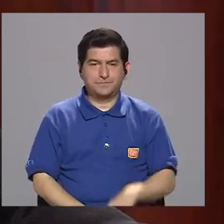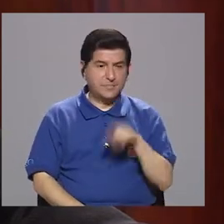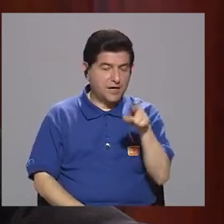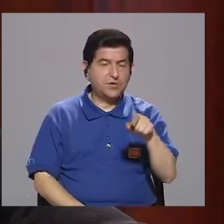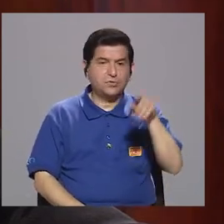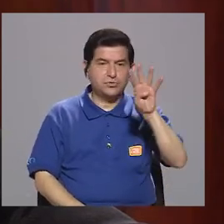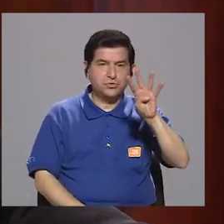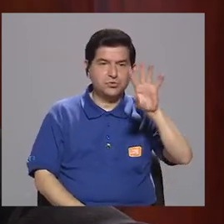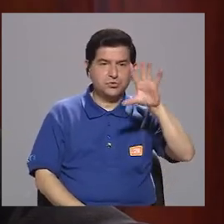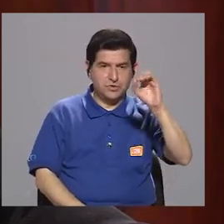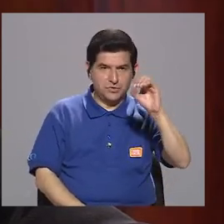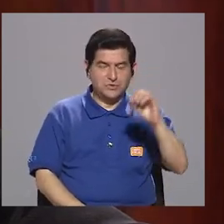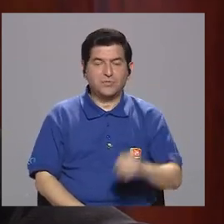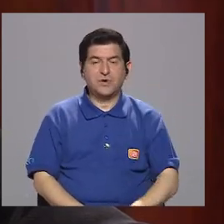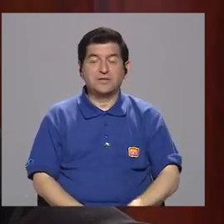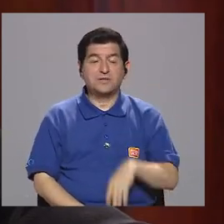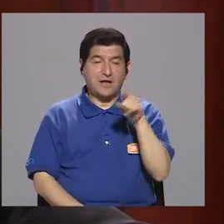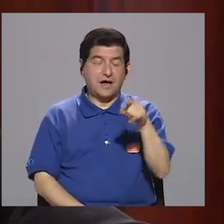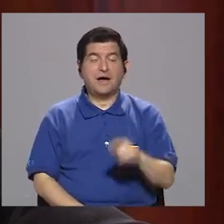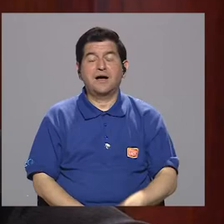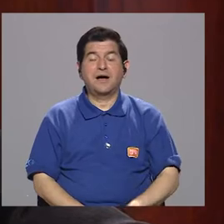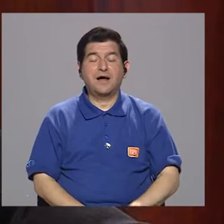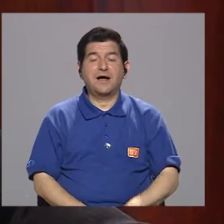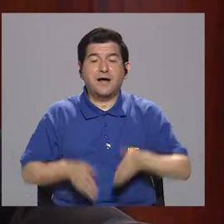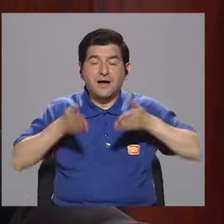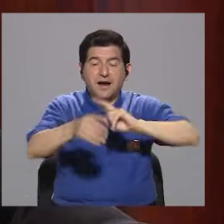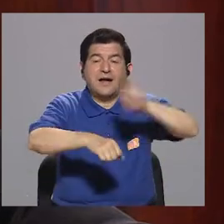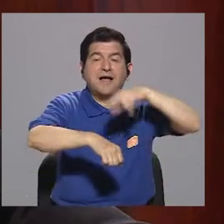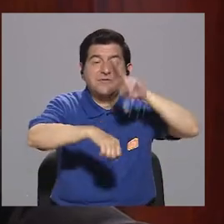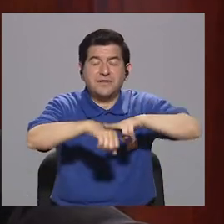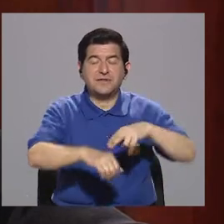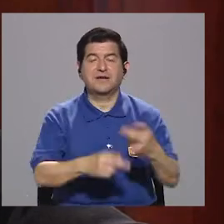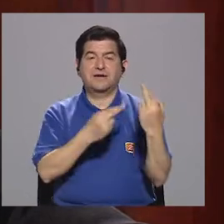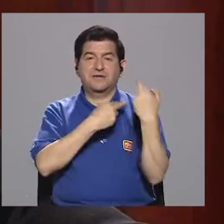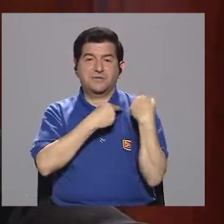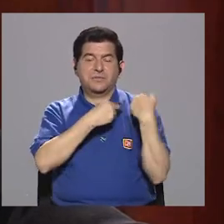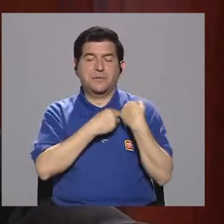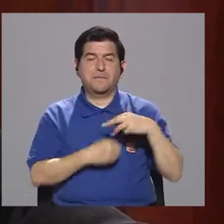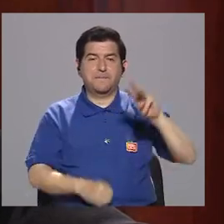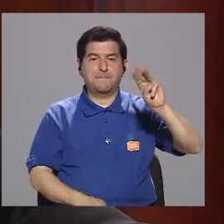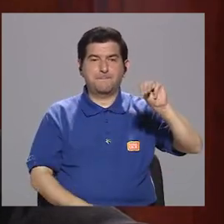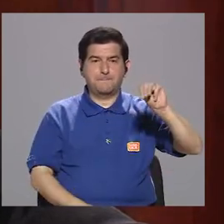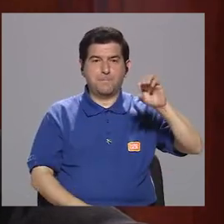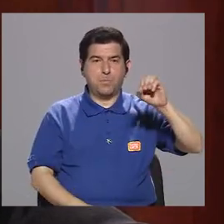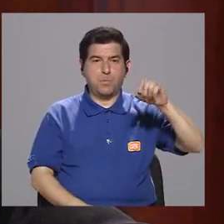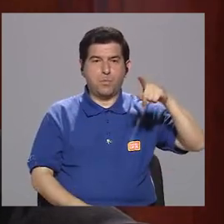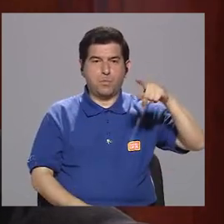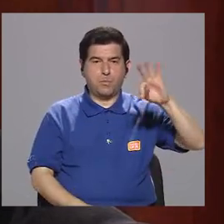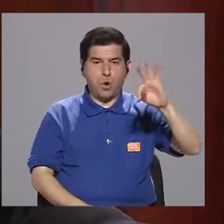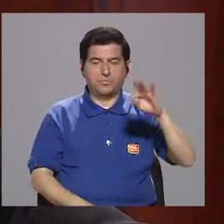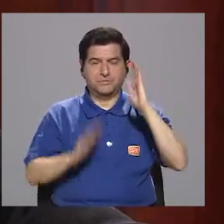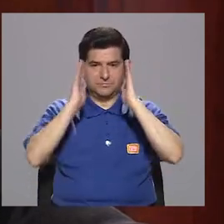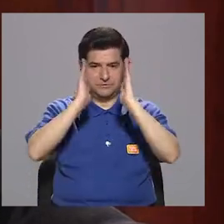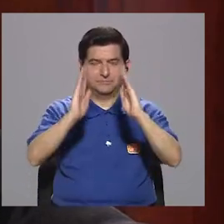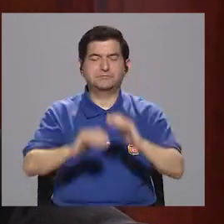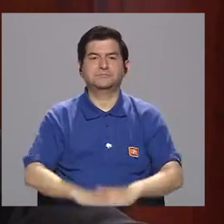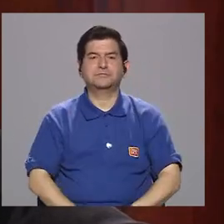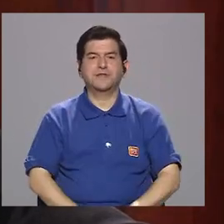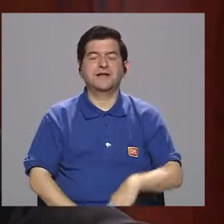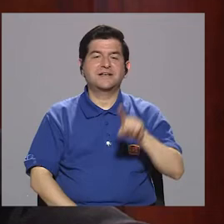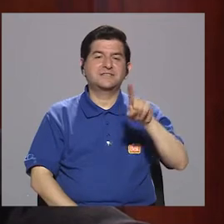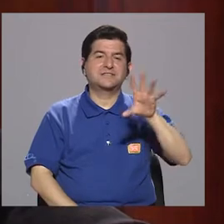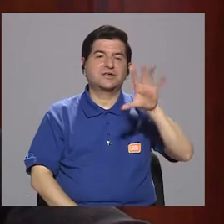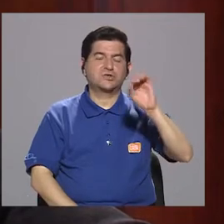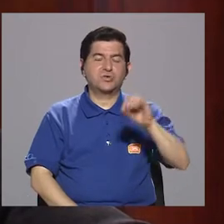cuales 450 son red vial nacional, o sea que le corresponde al MOB atenderla, y